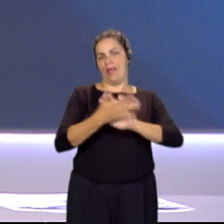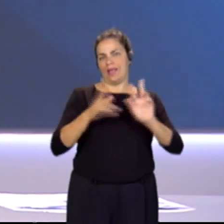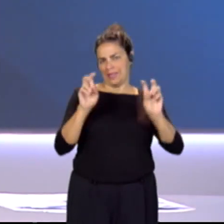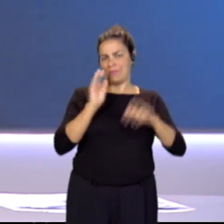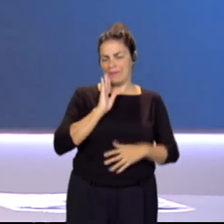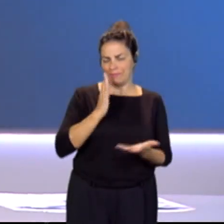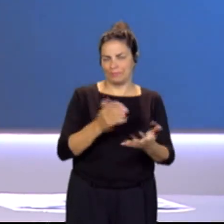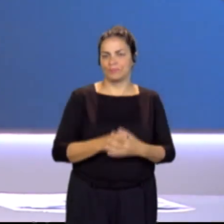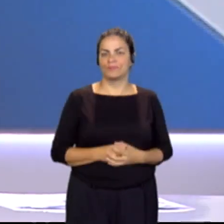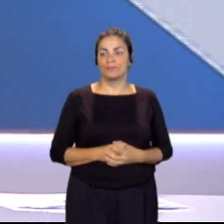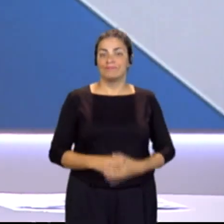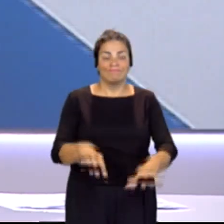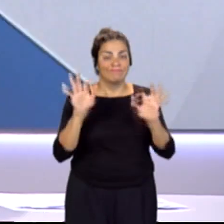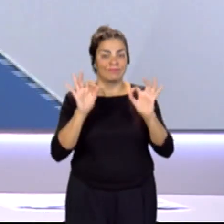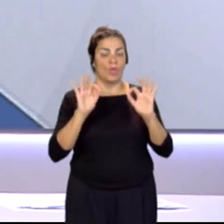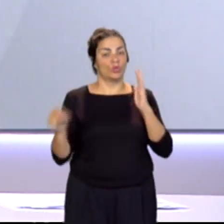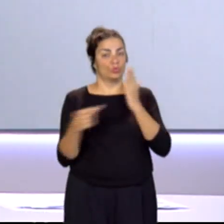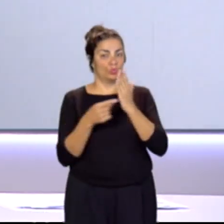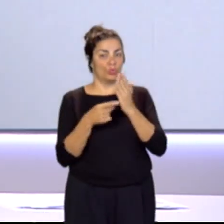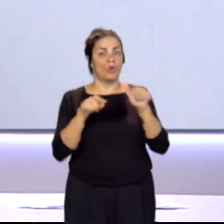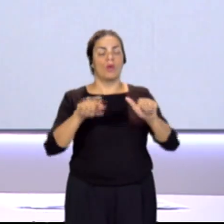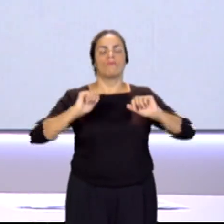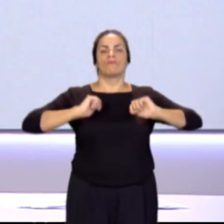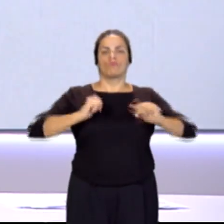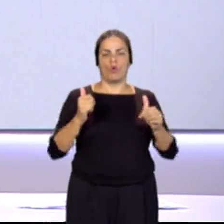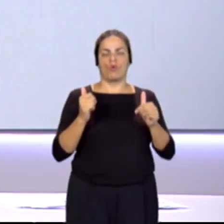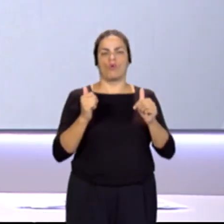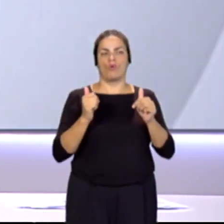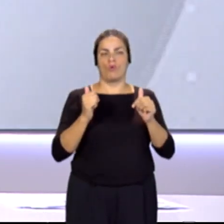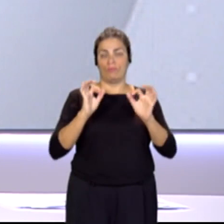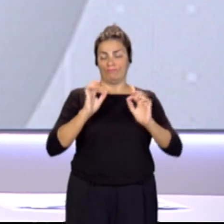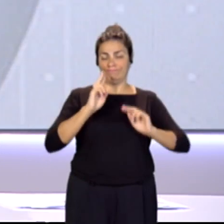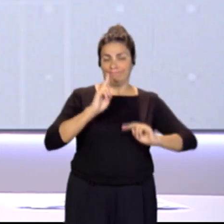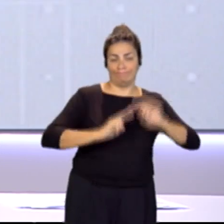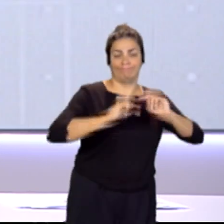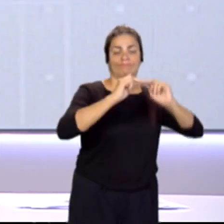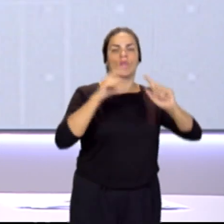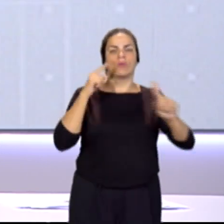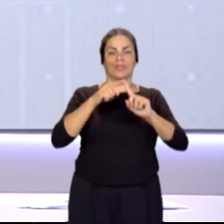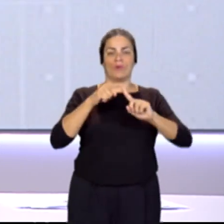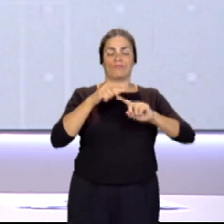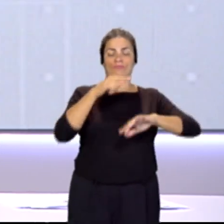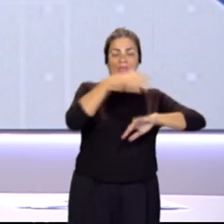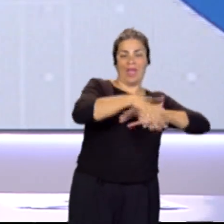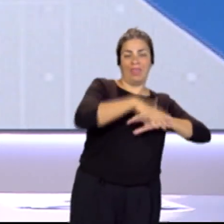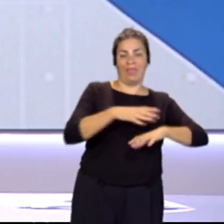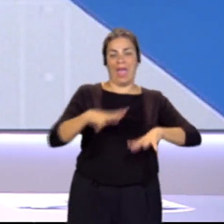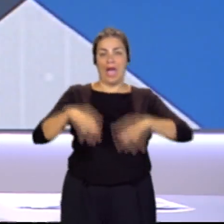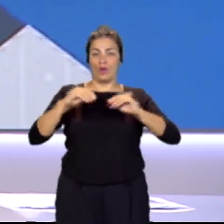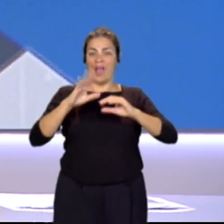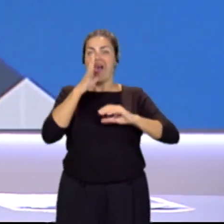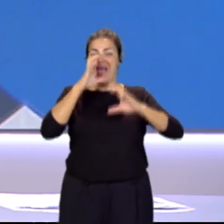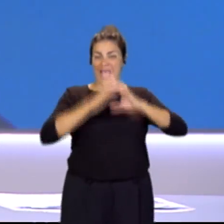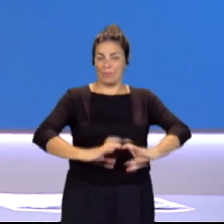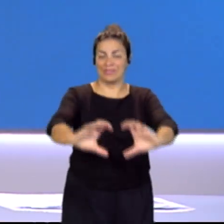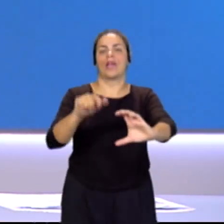Precisamente en el sur de Tenerife comienzan los trabajos que van a ampliar el emisario de ADG y Aeroná. El objetivo, dice la Corporación Insular,